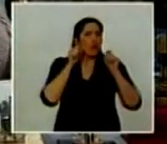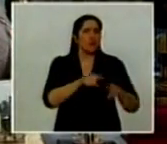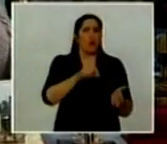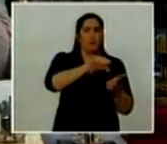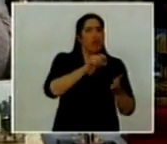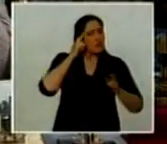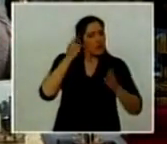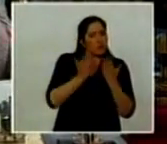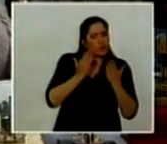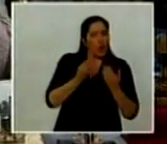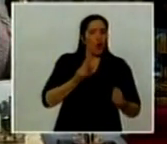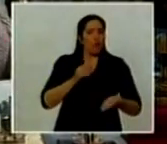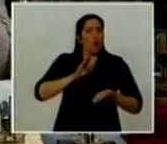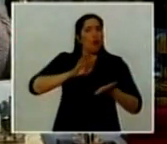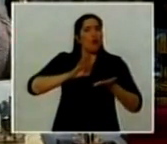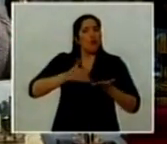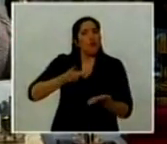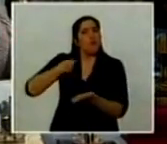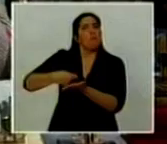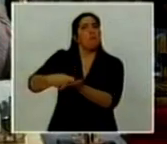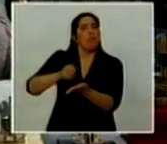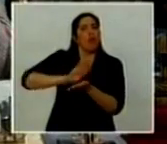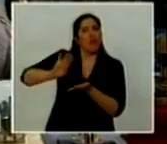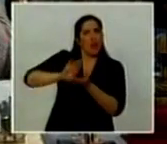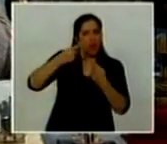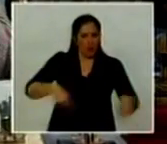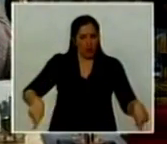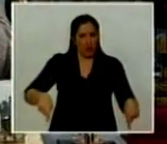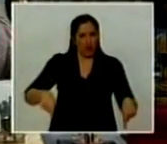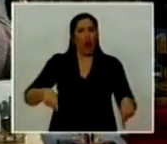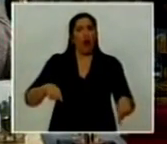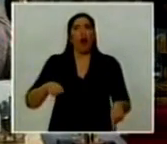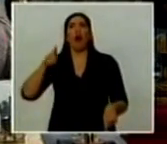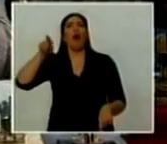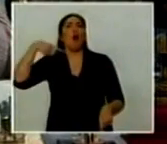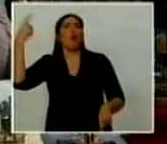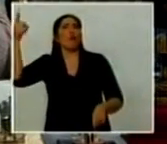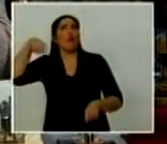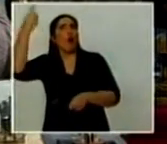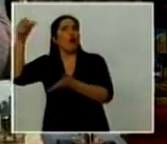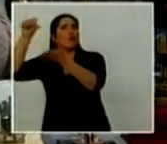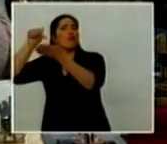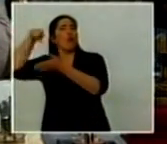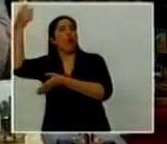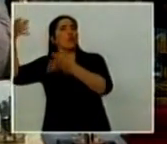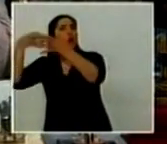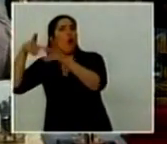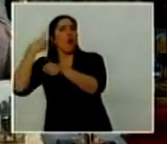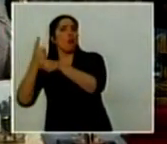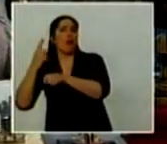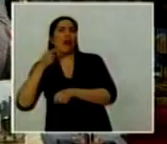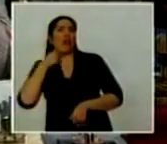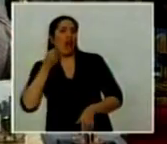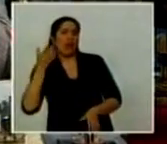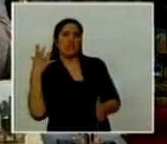La inmunidad soberana para que nadie ande pretendiendo embargar embajadas, bancos centrales o como nos pasó